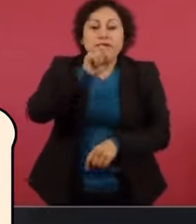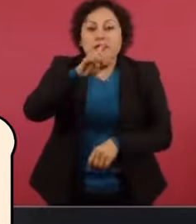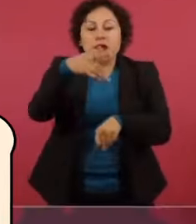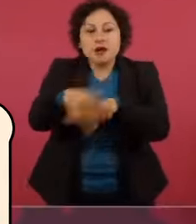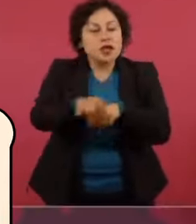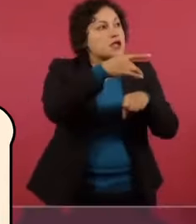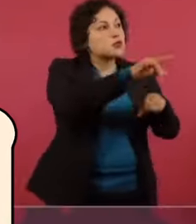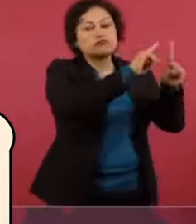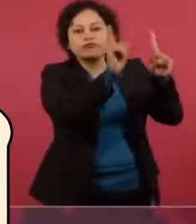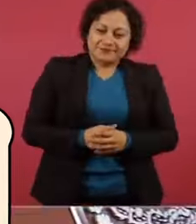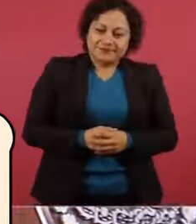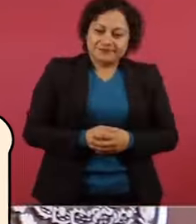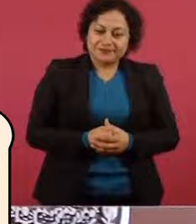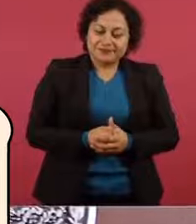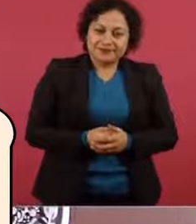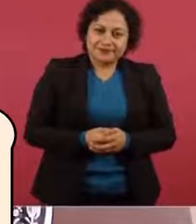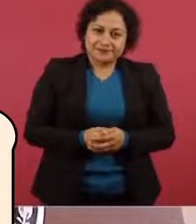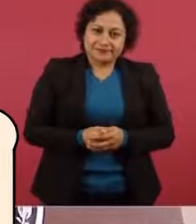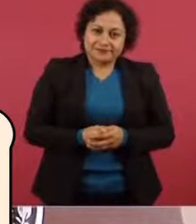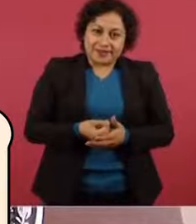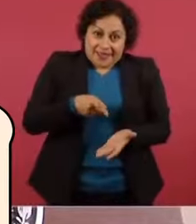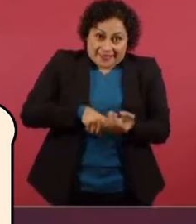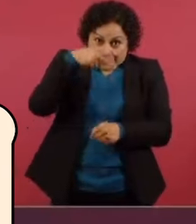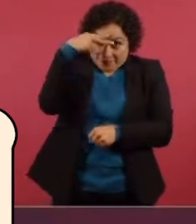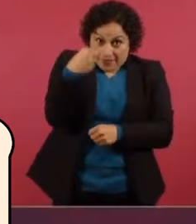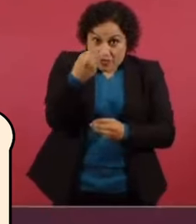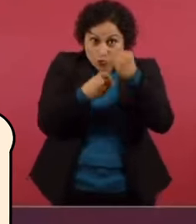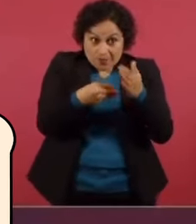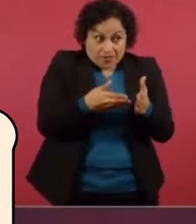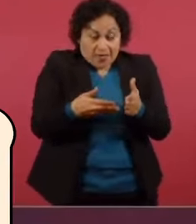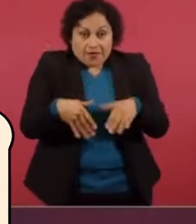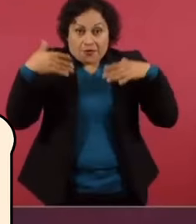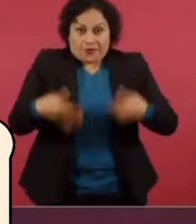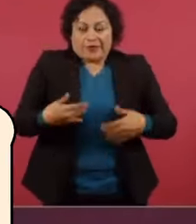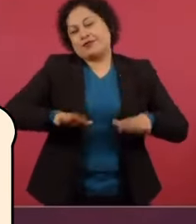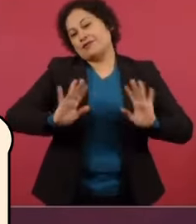el café, toda nuestra comida. Ya vámonos.